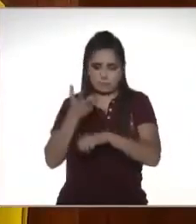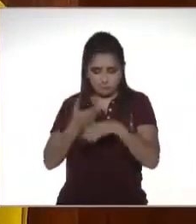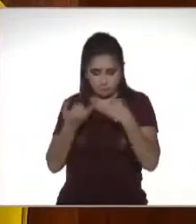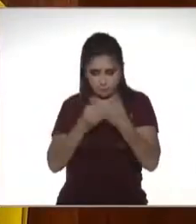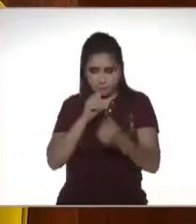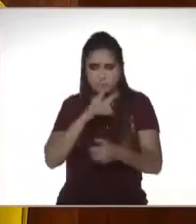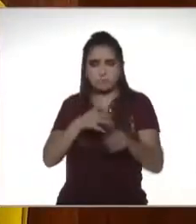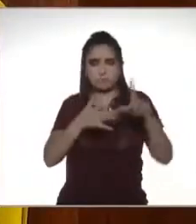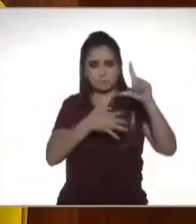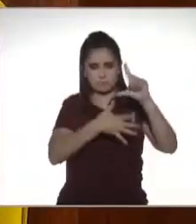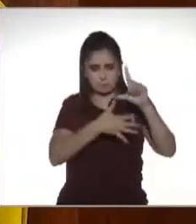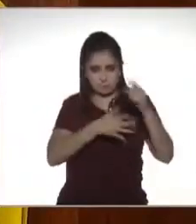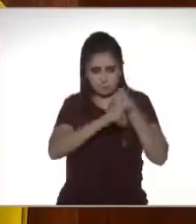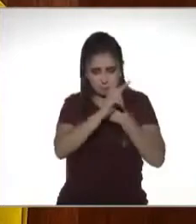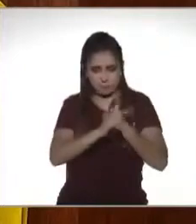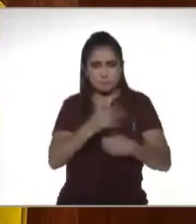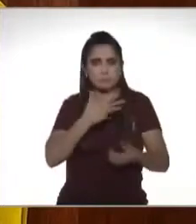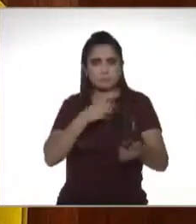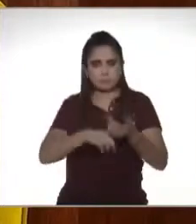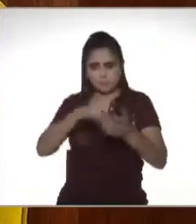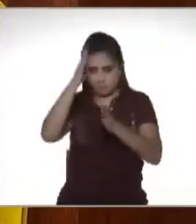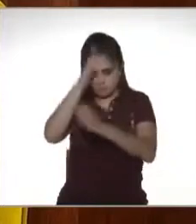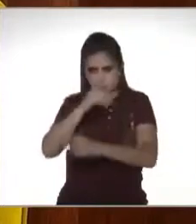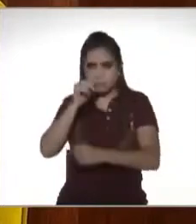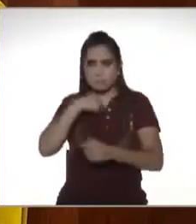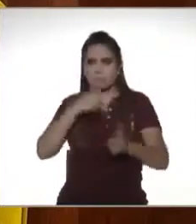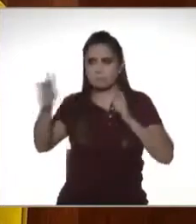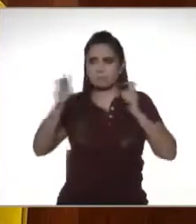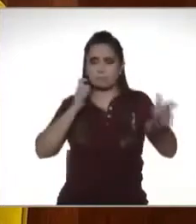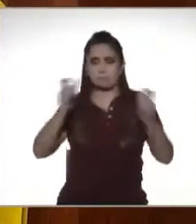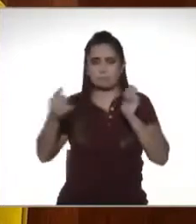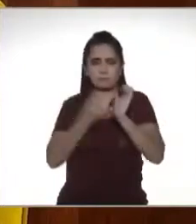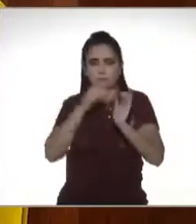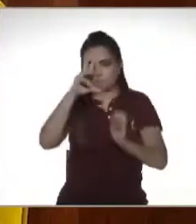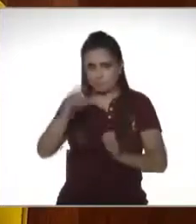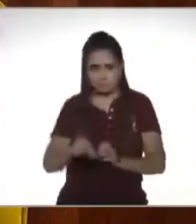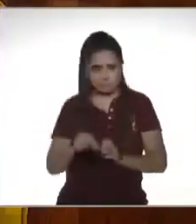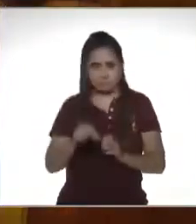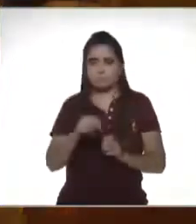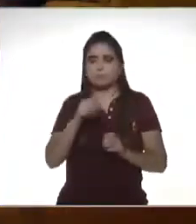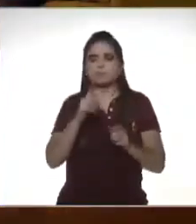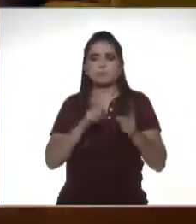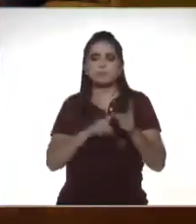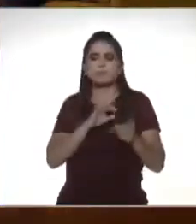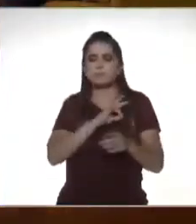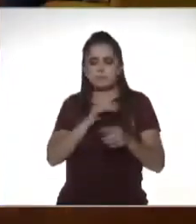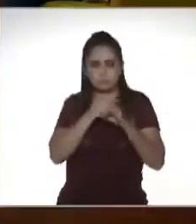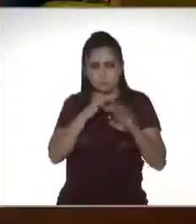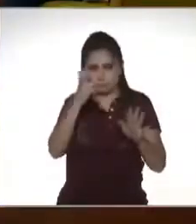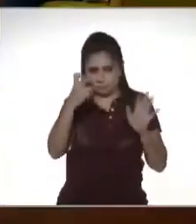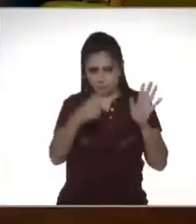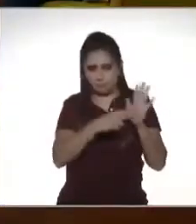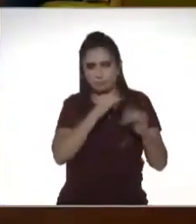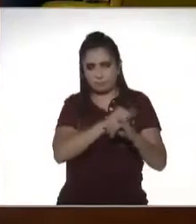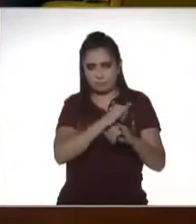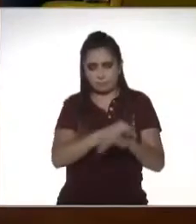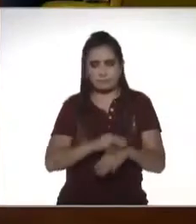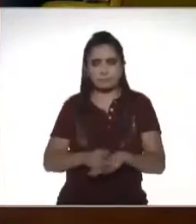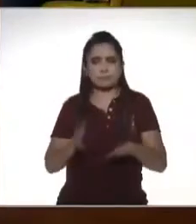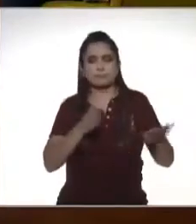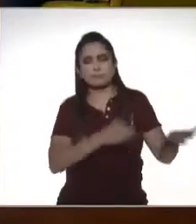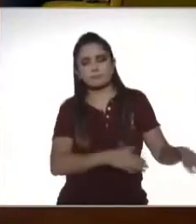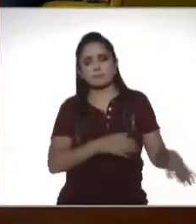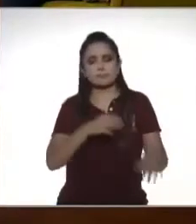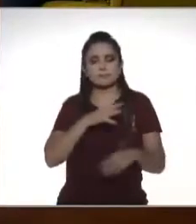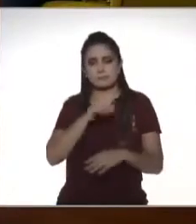varios de Latinoamérica justo para evitar esta figura de tener que pagar doble los pueden consultar y ahí están los detalles muchas gracias y una llamada de